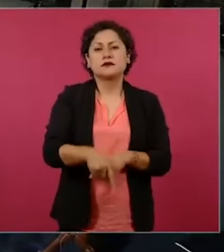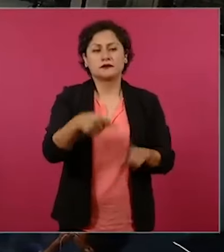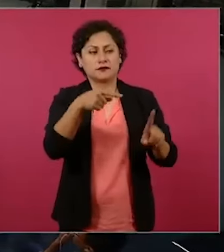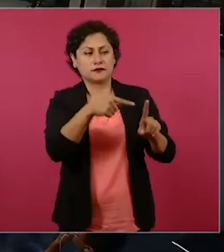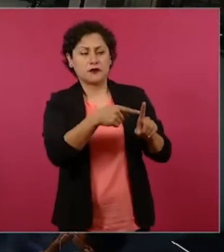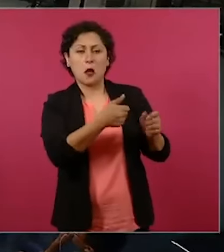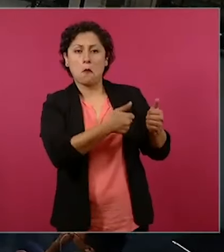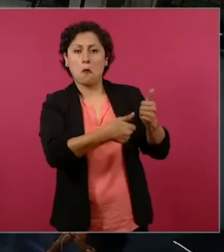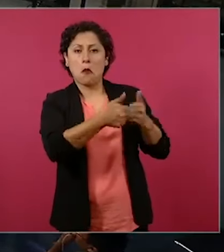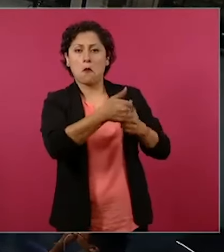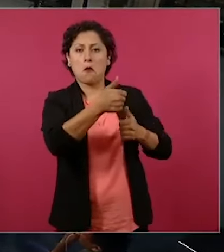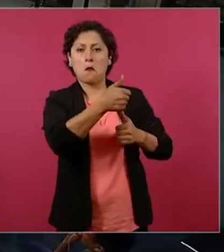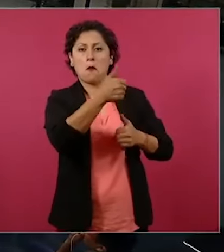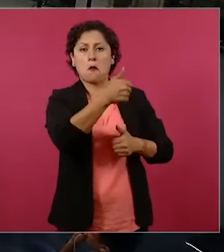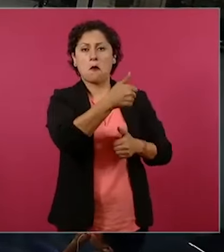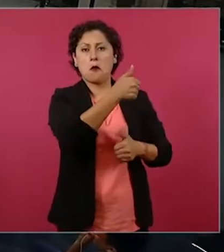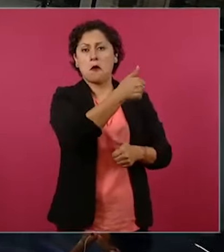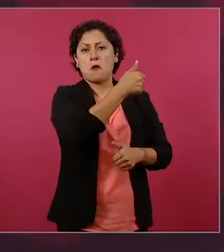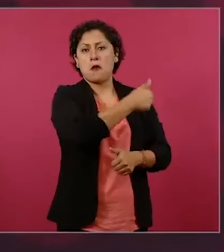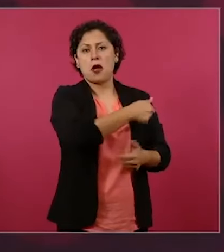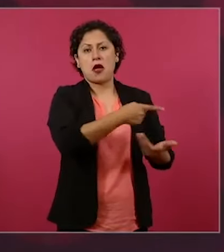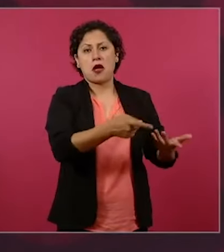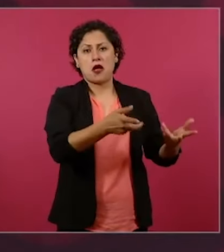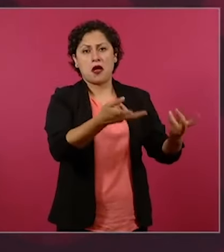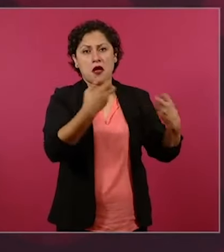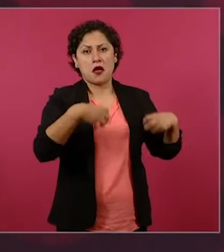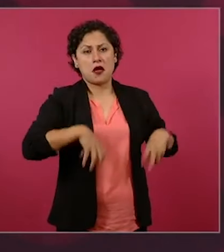fulano, un reverendo ladrón.